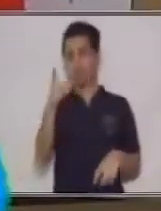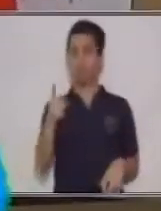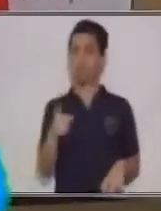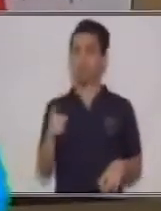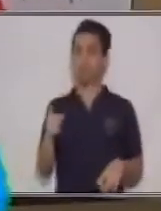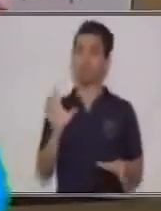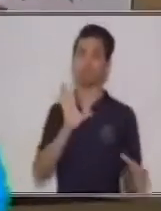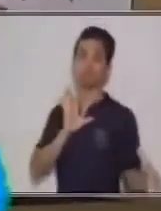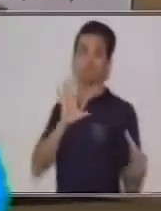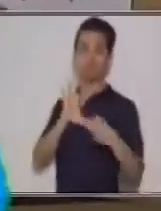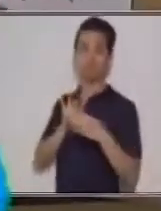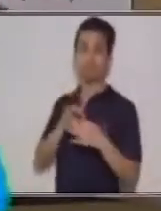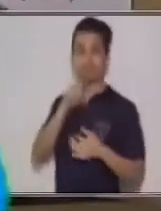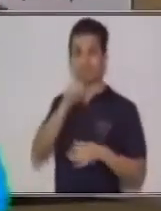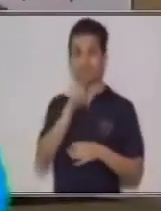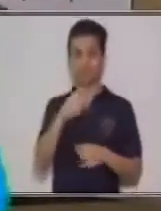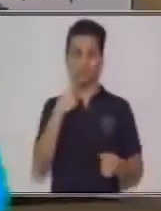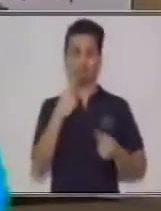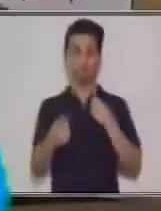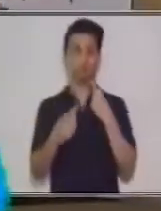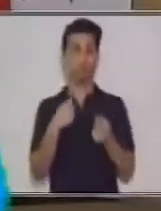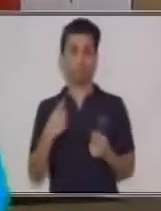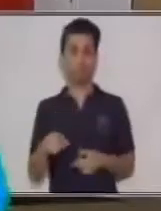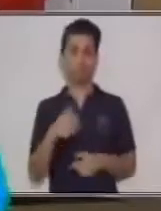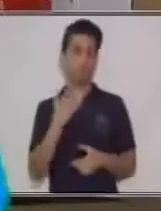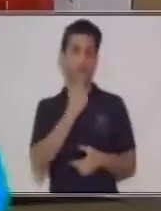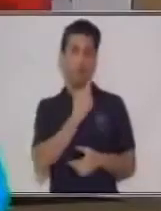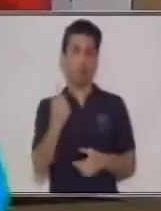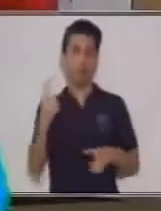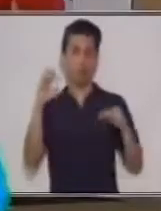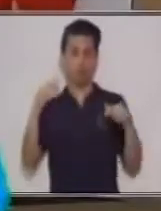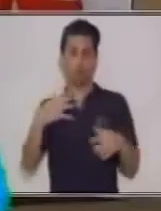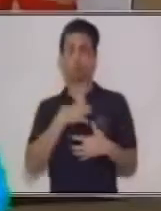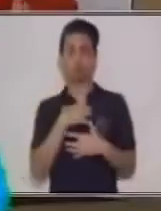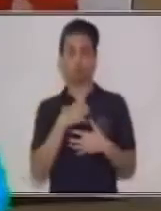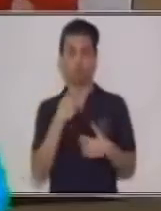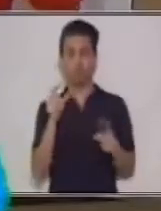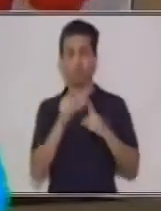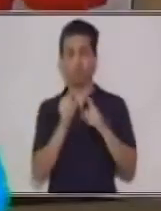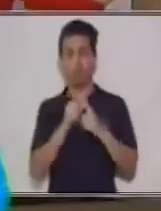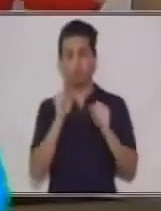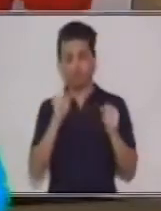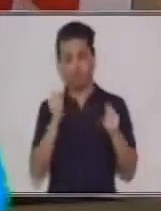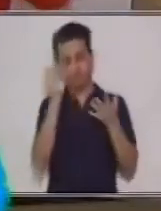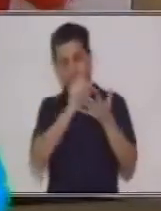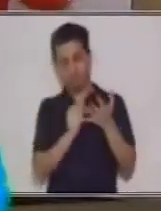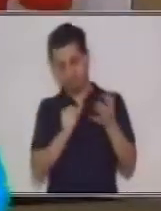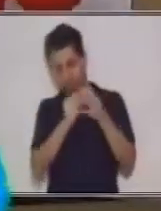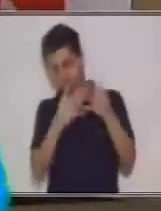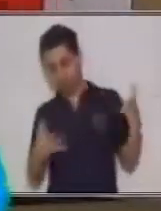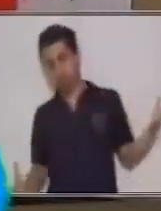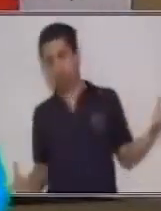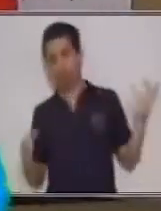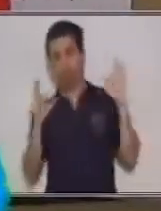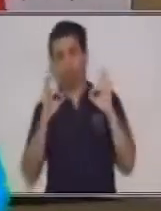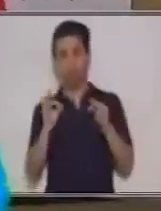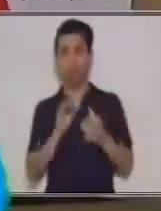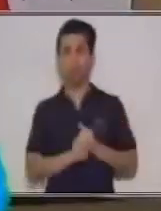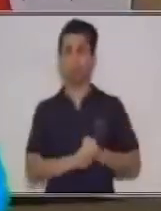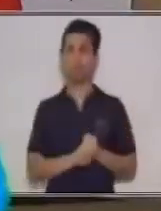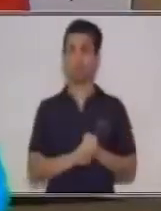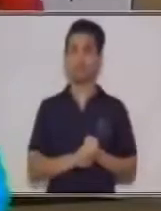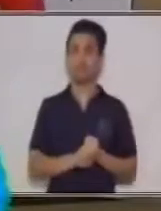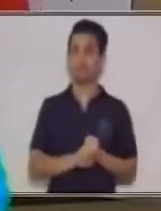sus palabras. Recuerde que usted es el dueño de sus palabras y usted puede crear palabras maravillosas, textos maravillosos, discursos maravillosos.